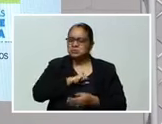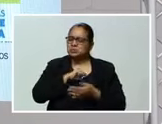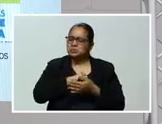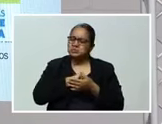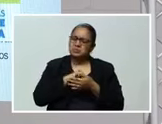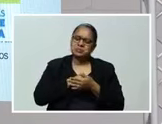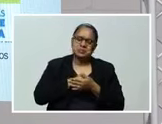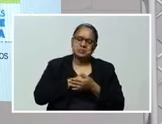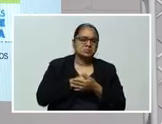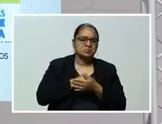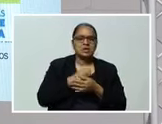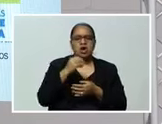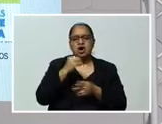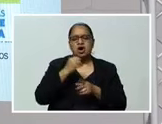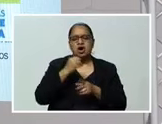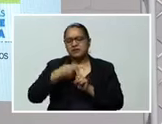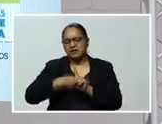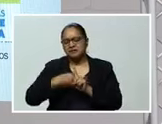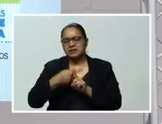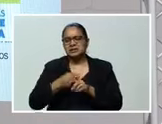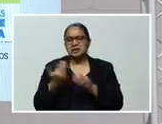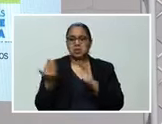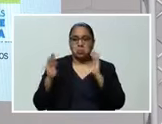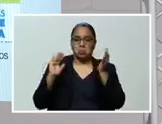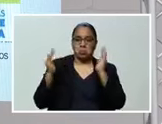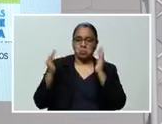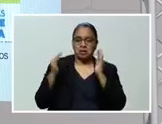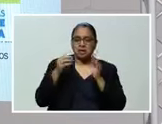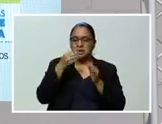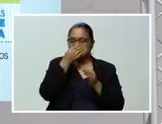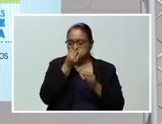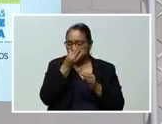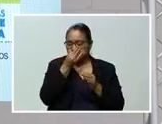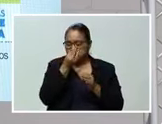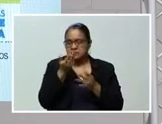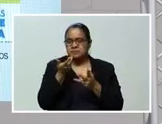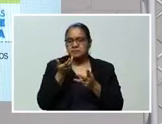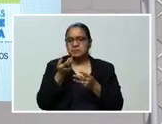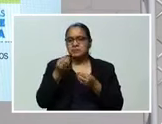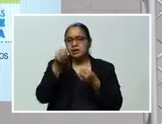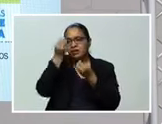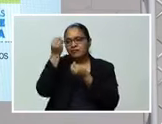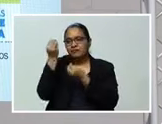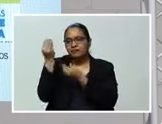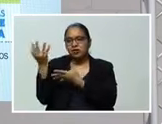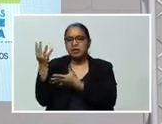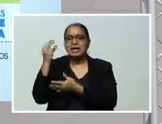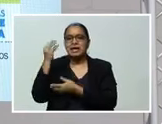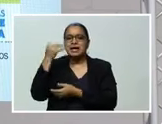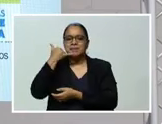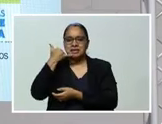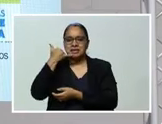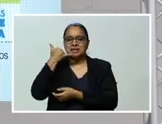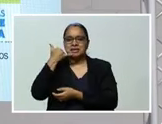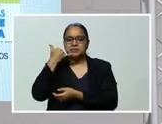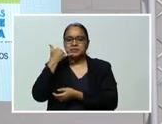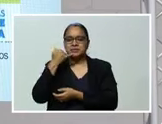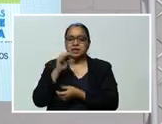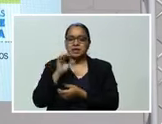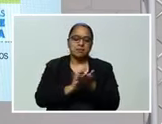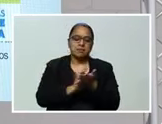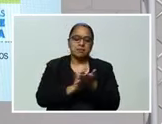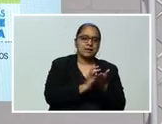respiratoria O alguna sintomatología Parecida a la gripe Busque la asistencia médica O se autoaisla